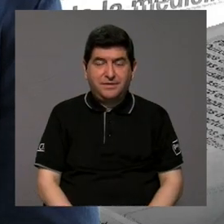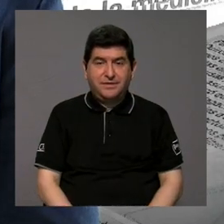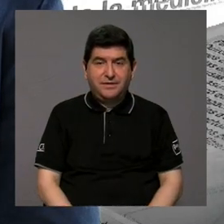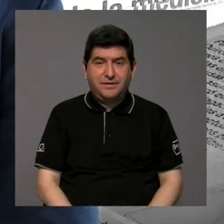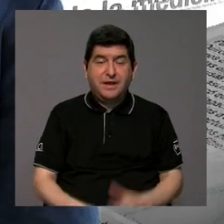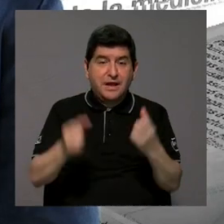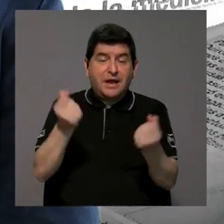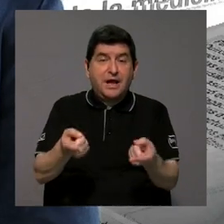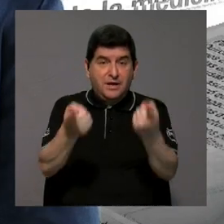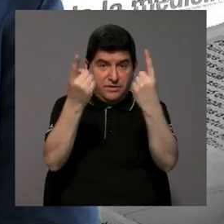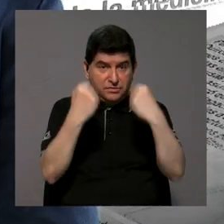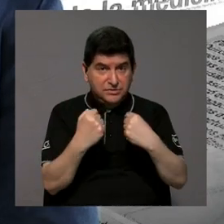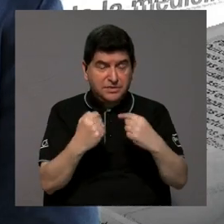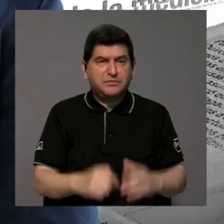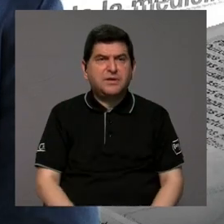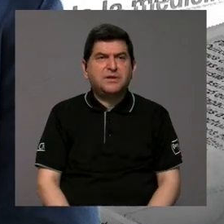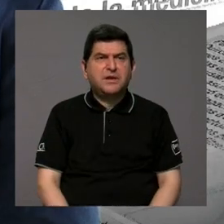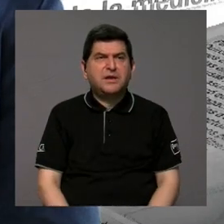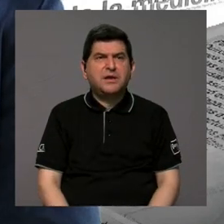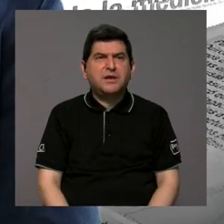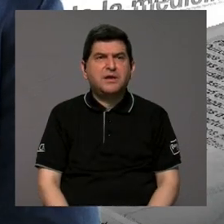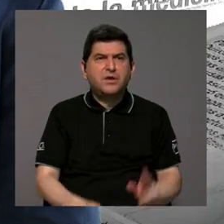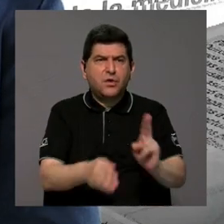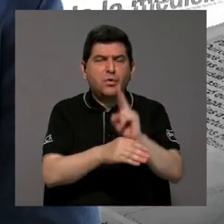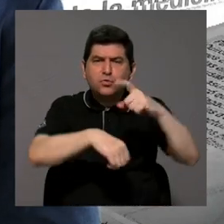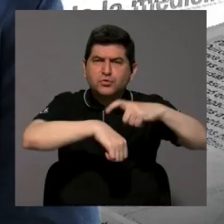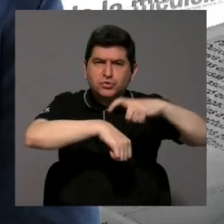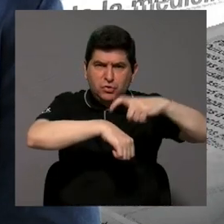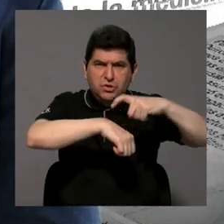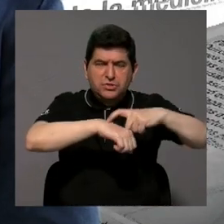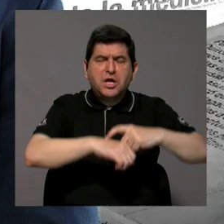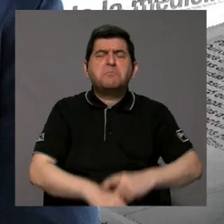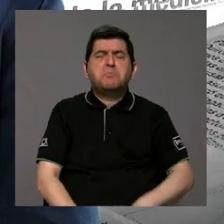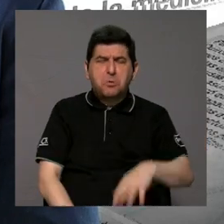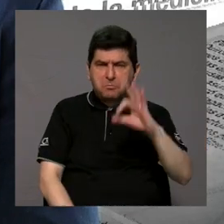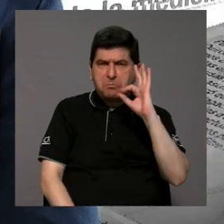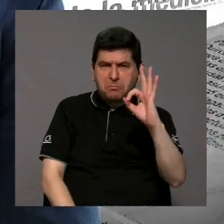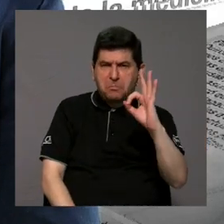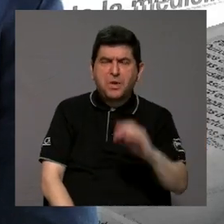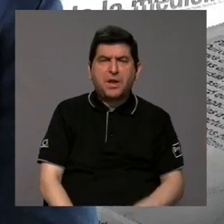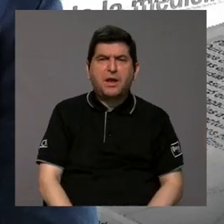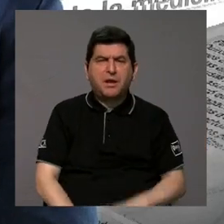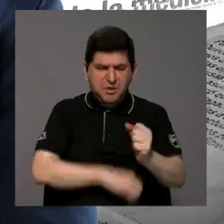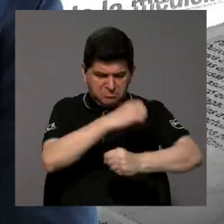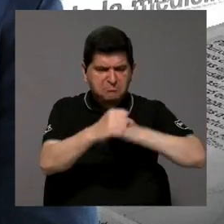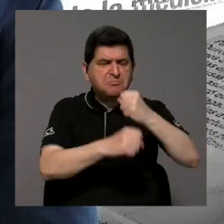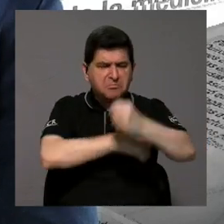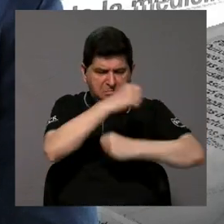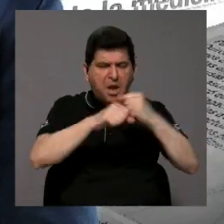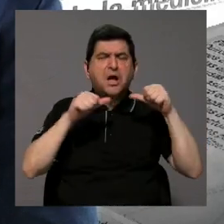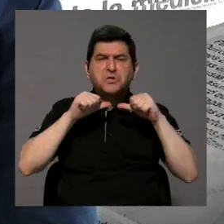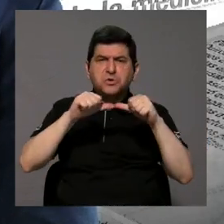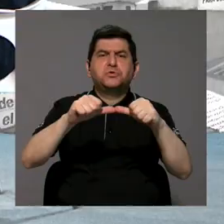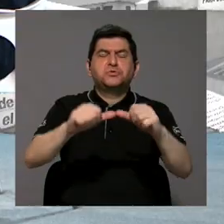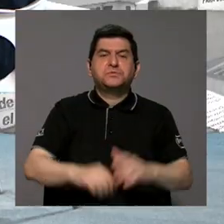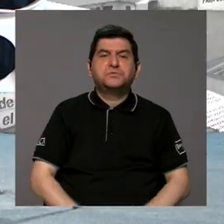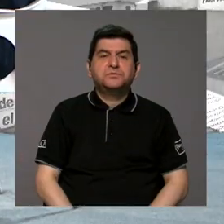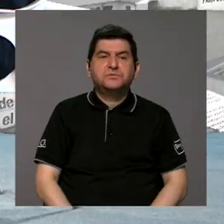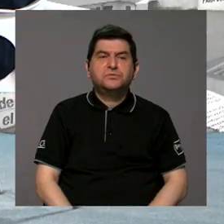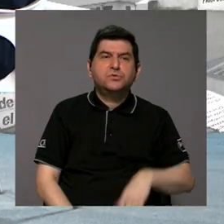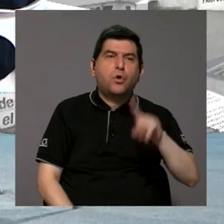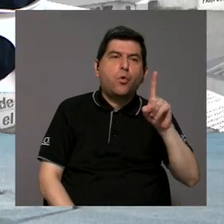llegaron podemos decir que tenían vidas útiles todavía suficientes para estar unos cuantos años más